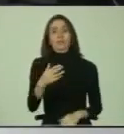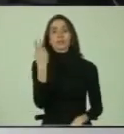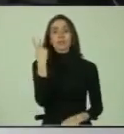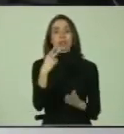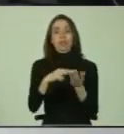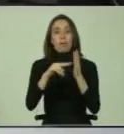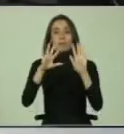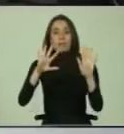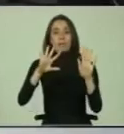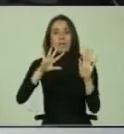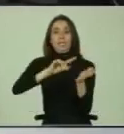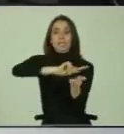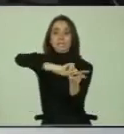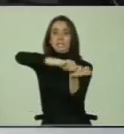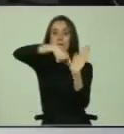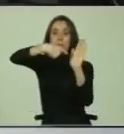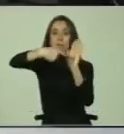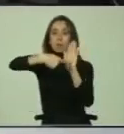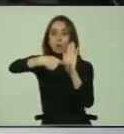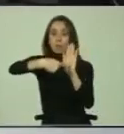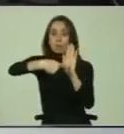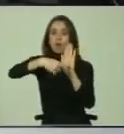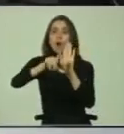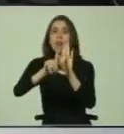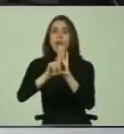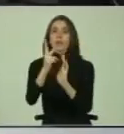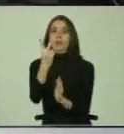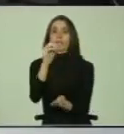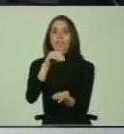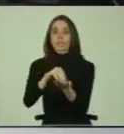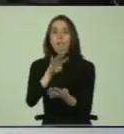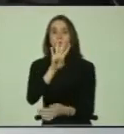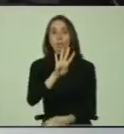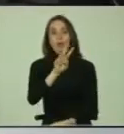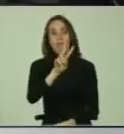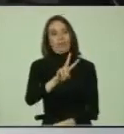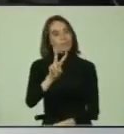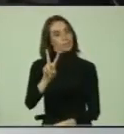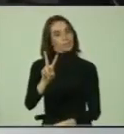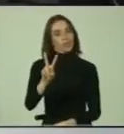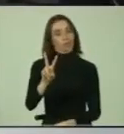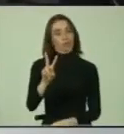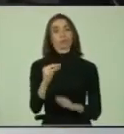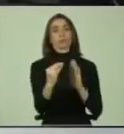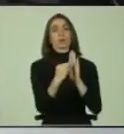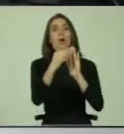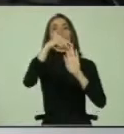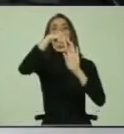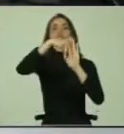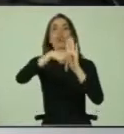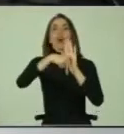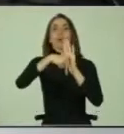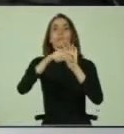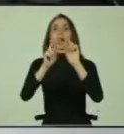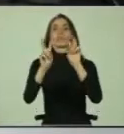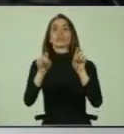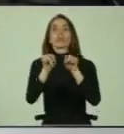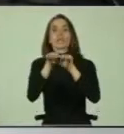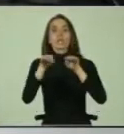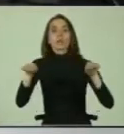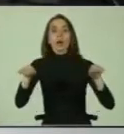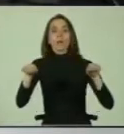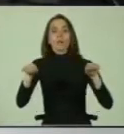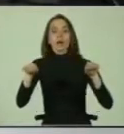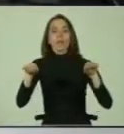el año 2010, como ya se ha señalado, de la Ley 20.422, que establece normas sobre igualdad de condiciones,